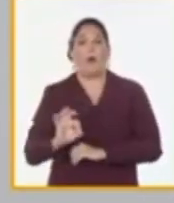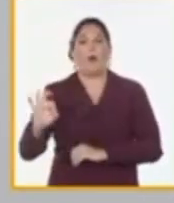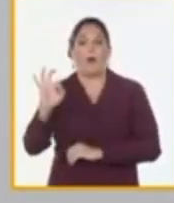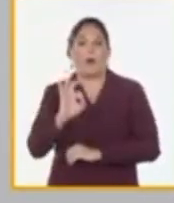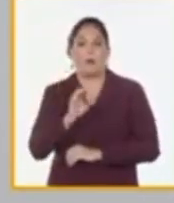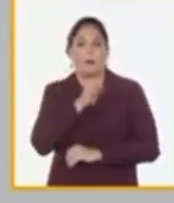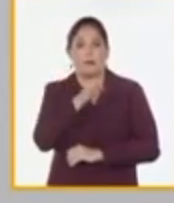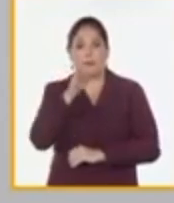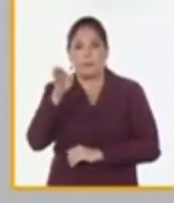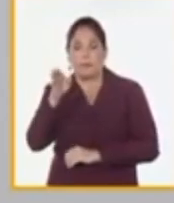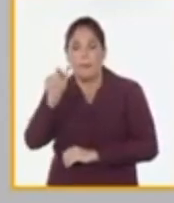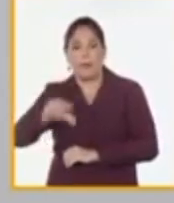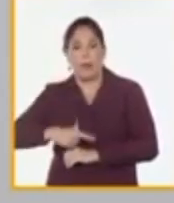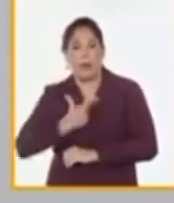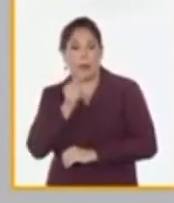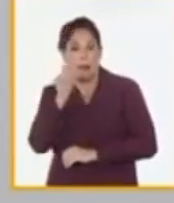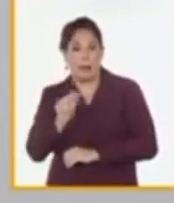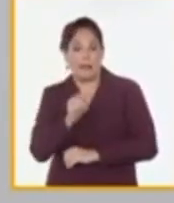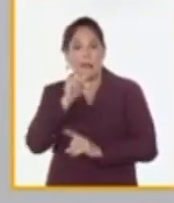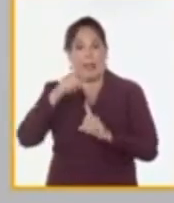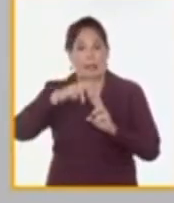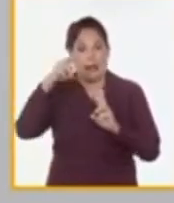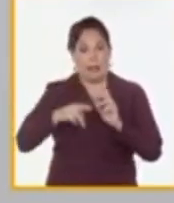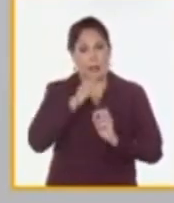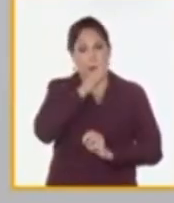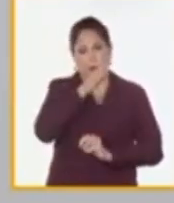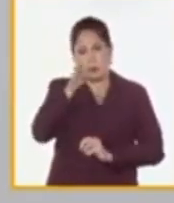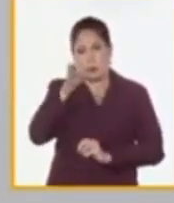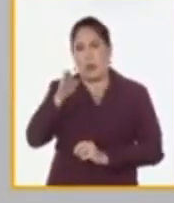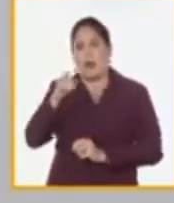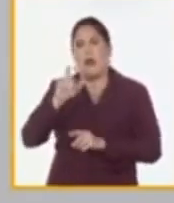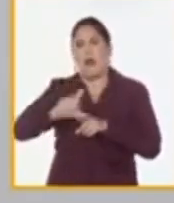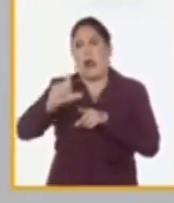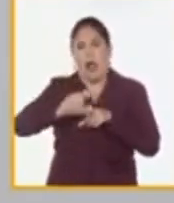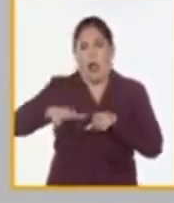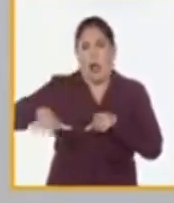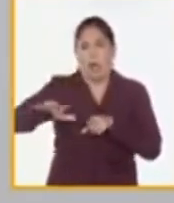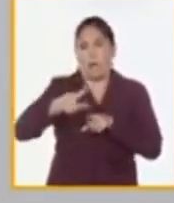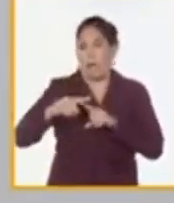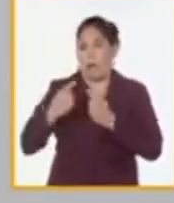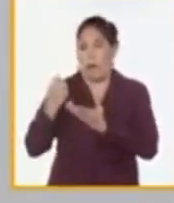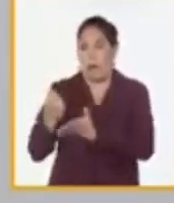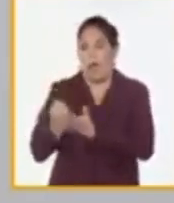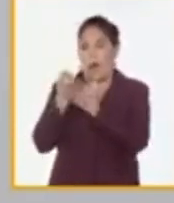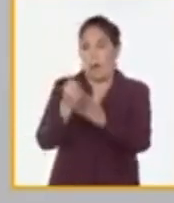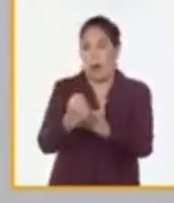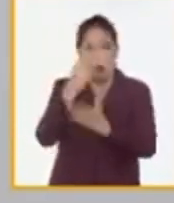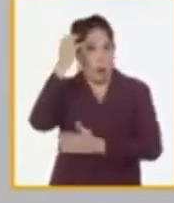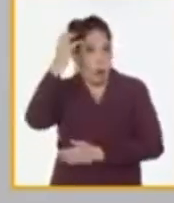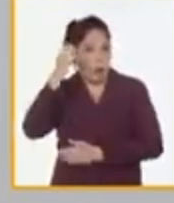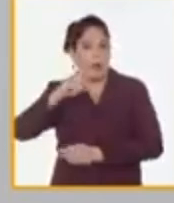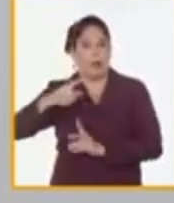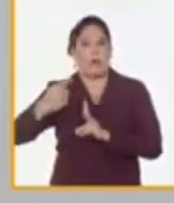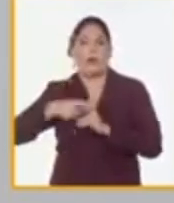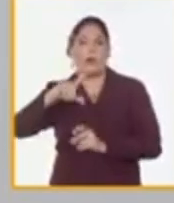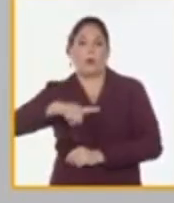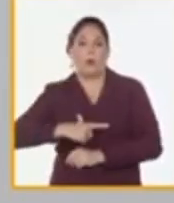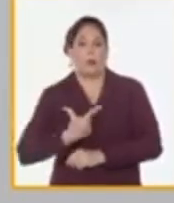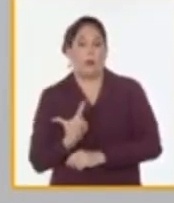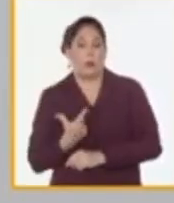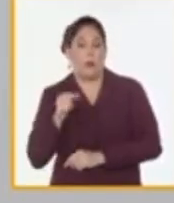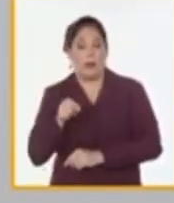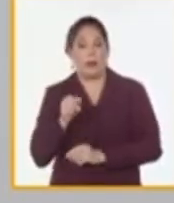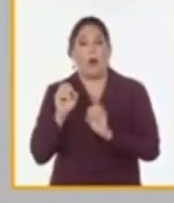teatral, bueno, pues a partir del apoyo del gobierno, de las instituciones de la cultura, se están